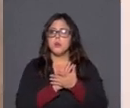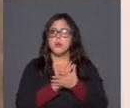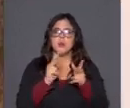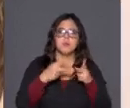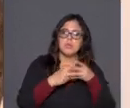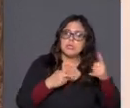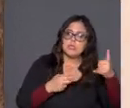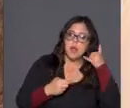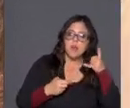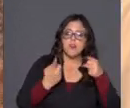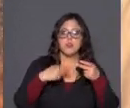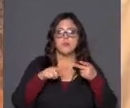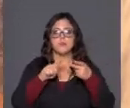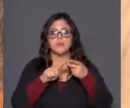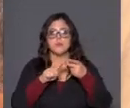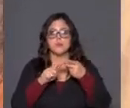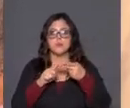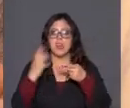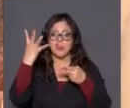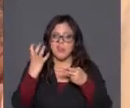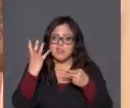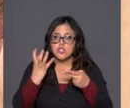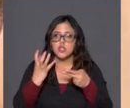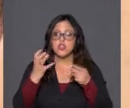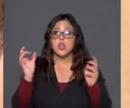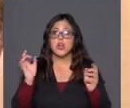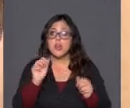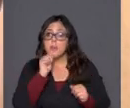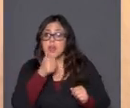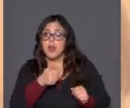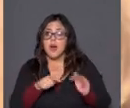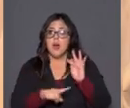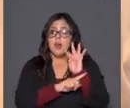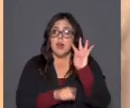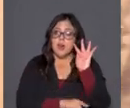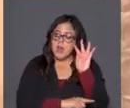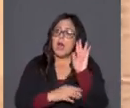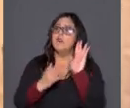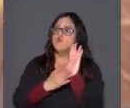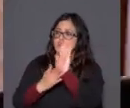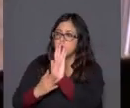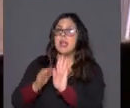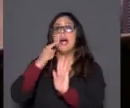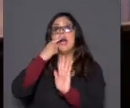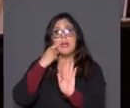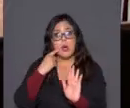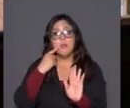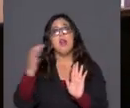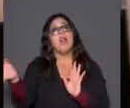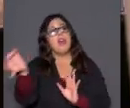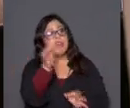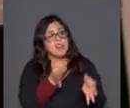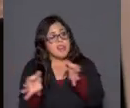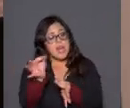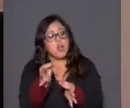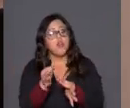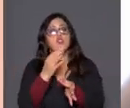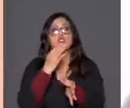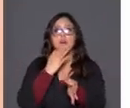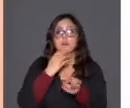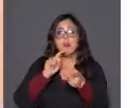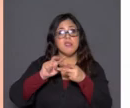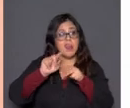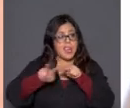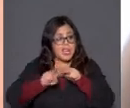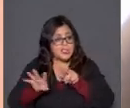telefónicas, grabaciones, en donde mañana la Fiscalía nos demuestre que Yaitún no solamente dijo cosas, sino que hizo cosas.